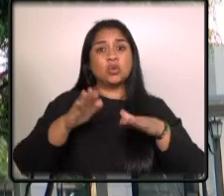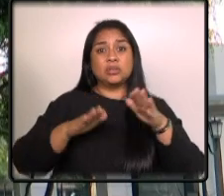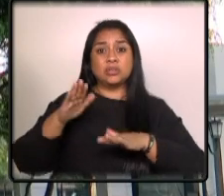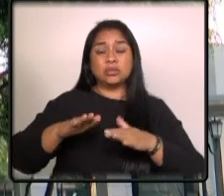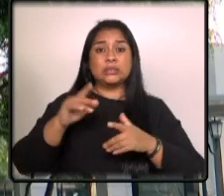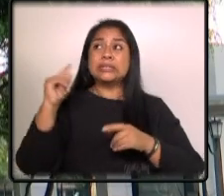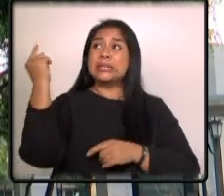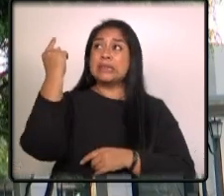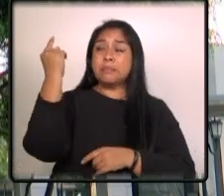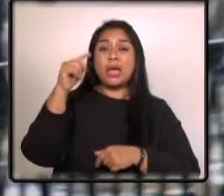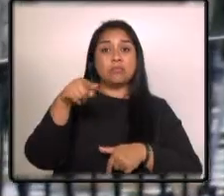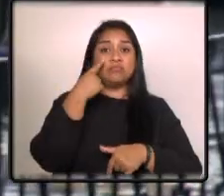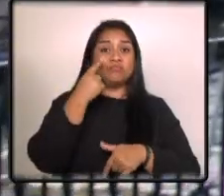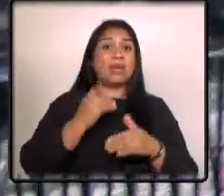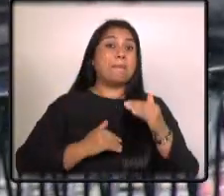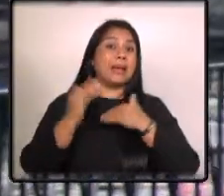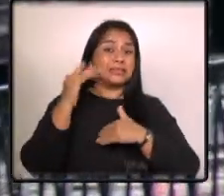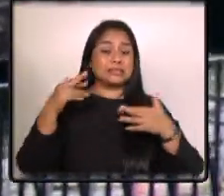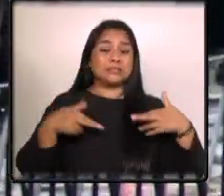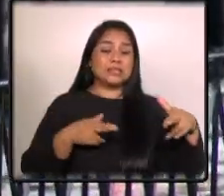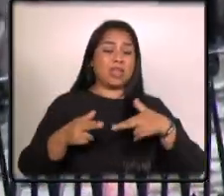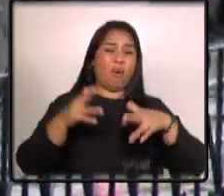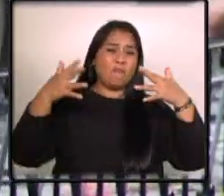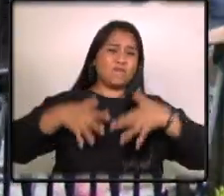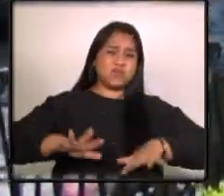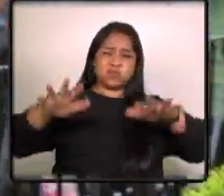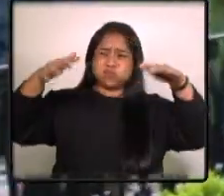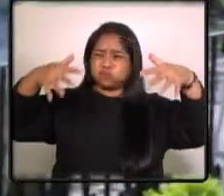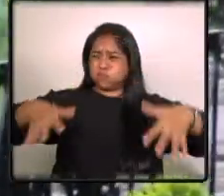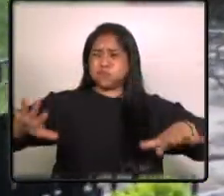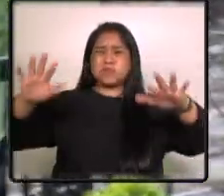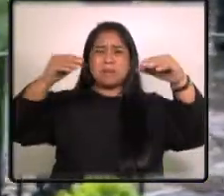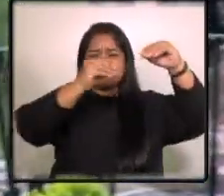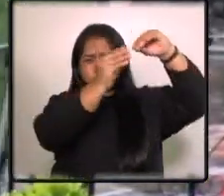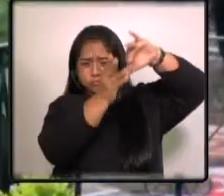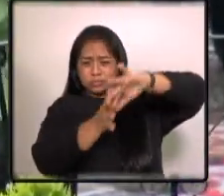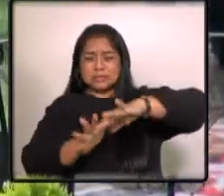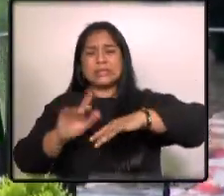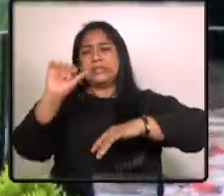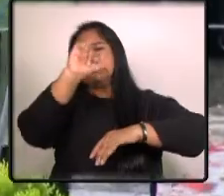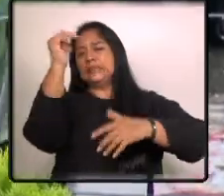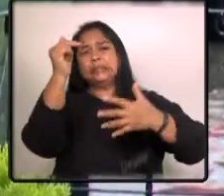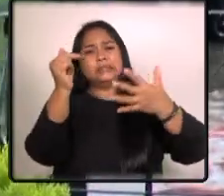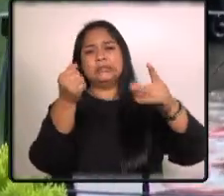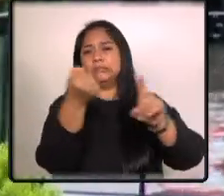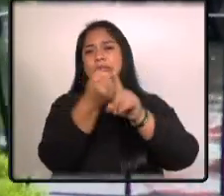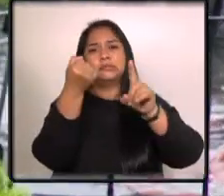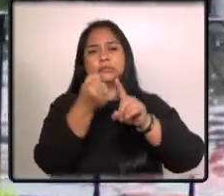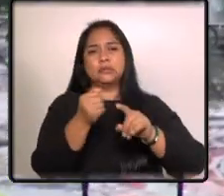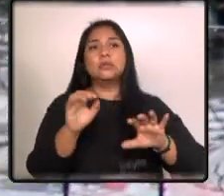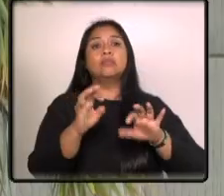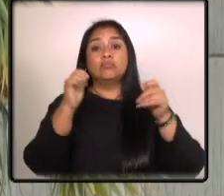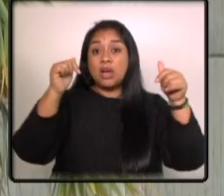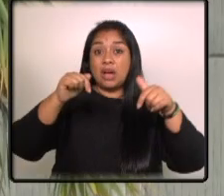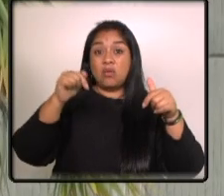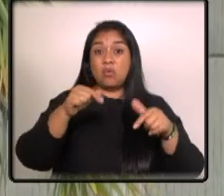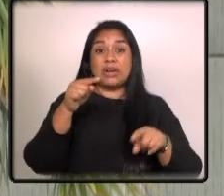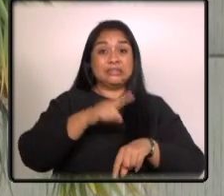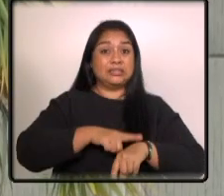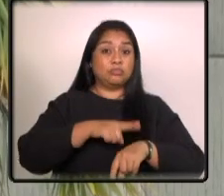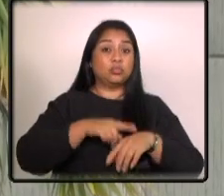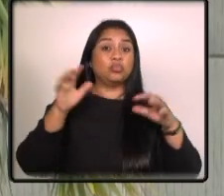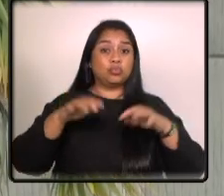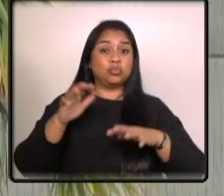favorecerán las crecidas de ríos inundaciones deslaves entre otros ante la actual temporada de